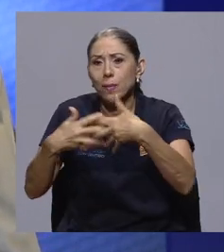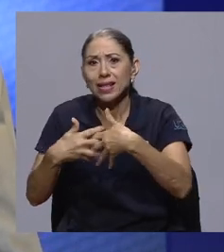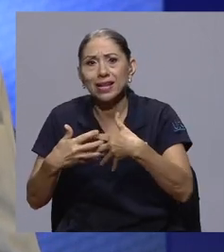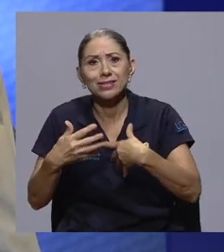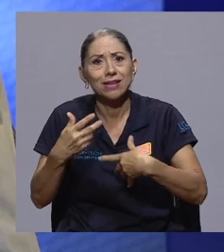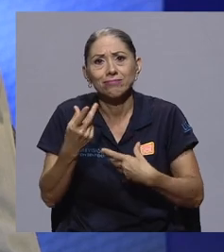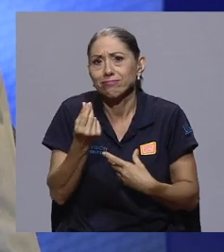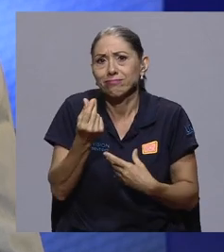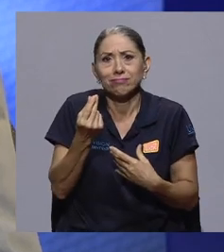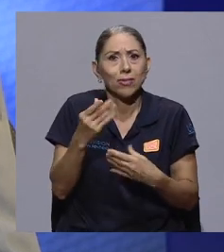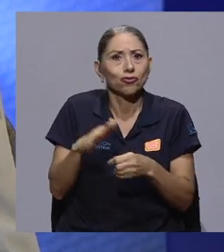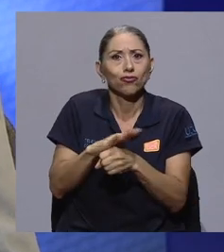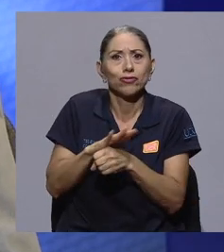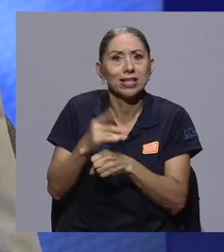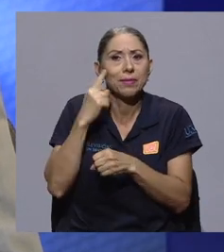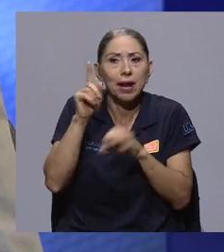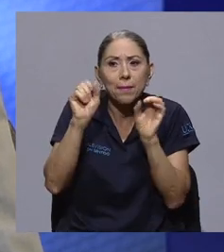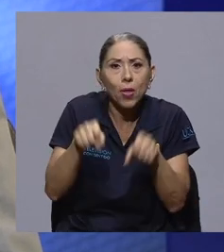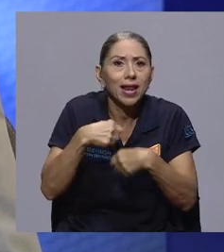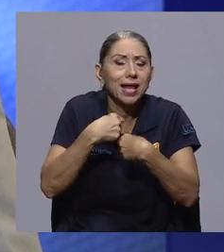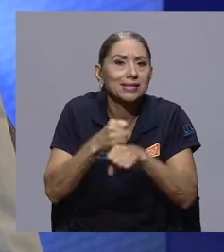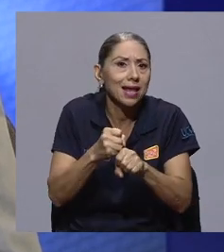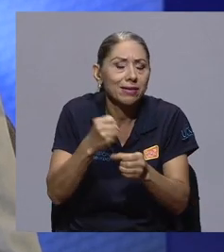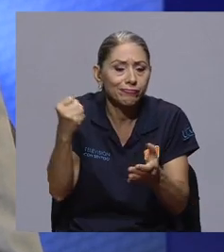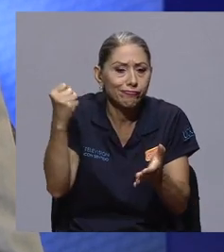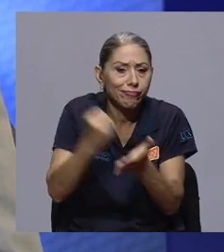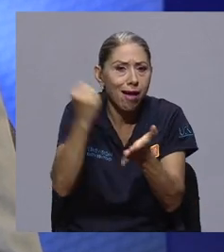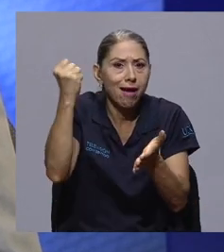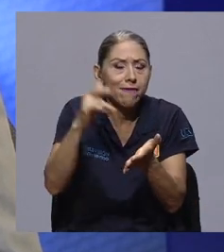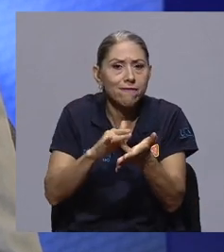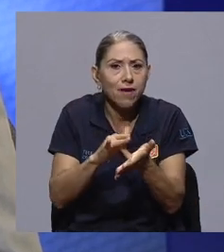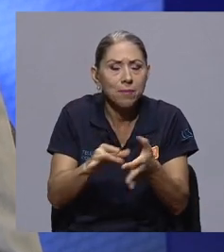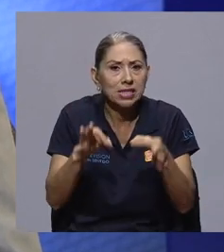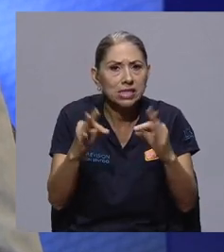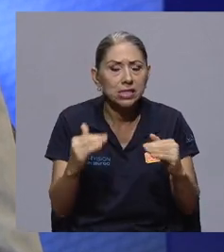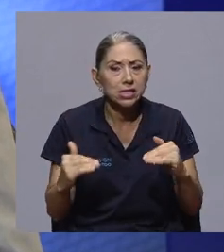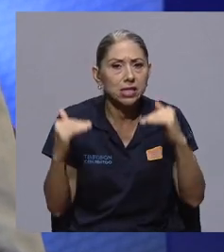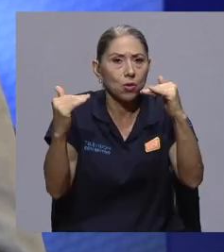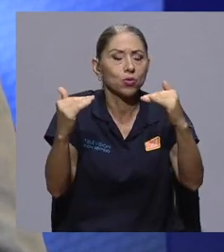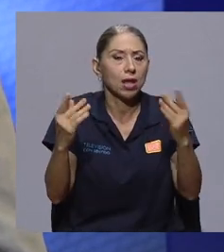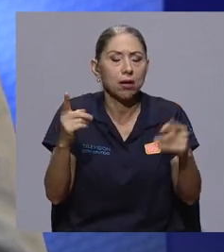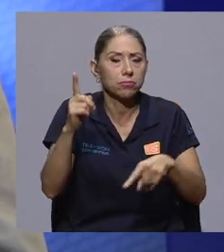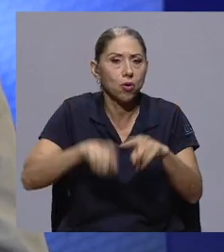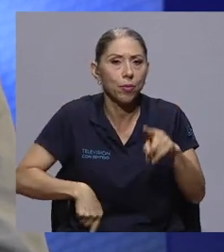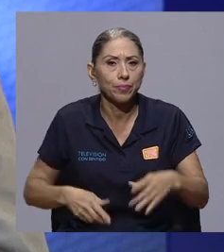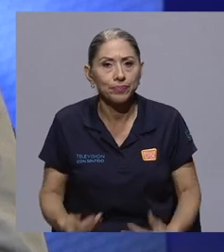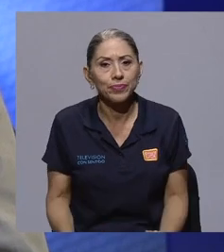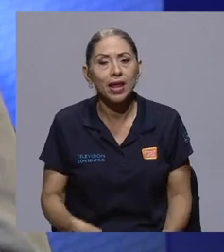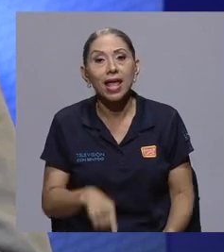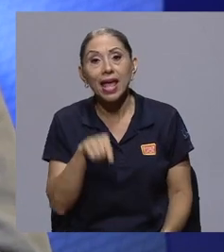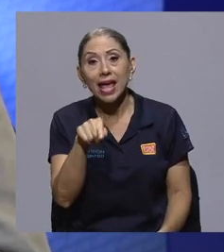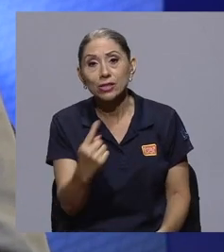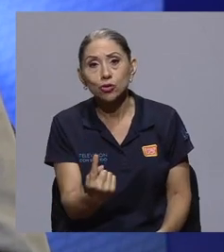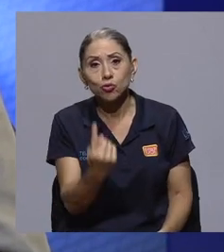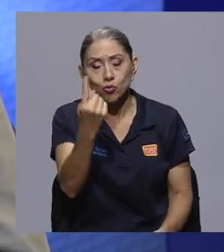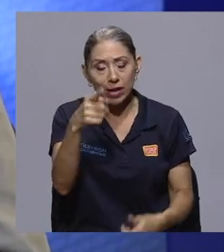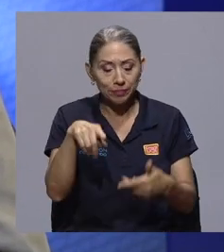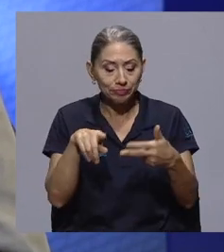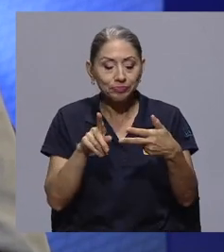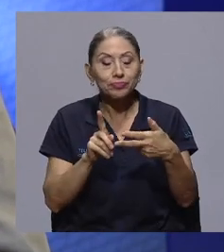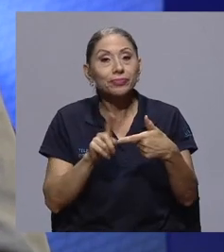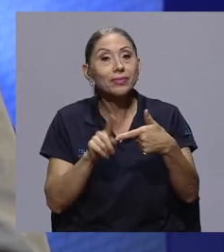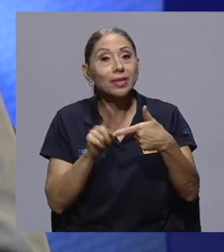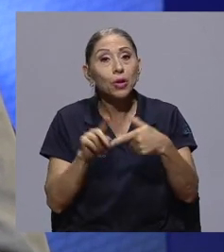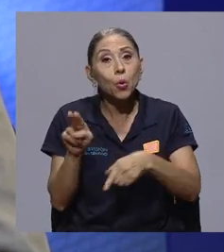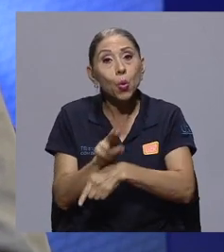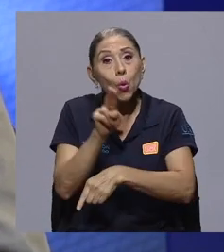medicamentos de calidad farmacéutica. Entonces, eso es una. El uso industrial, en cambio, es el